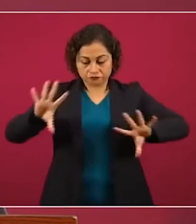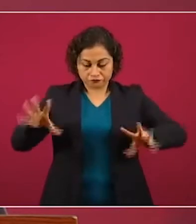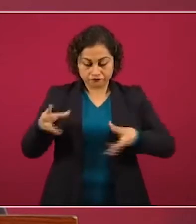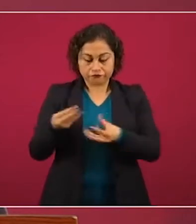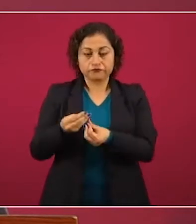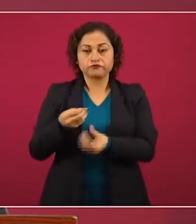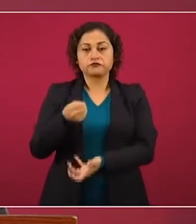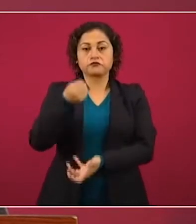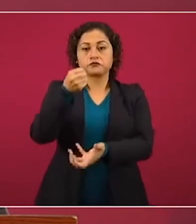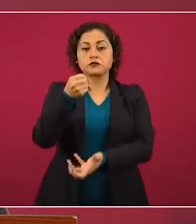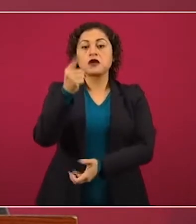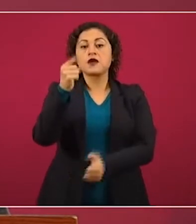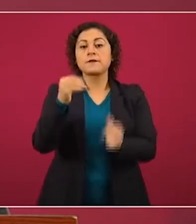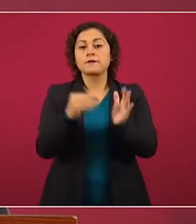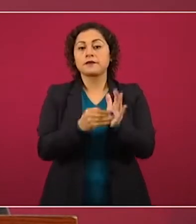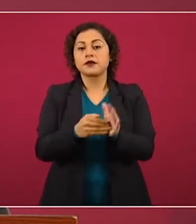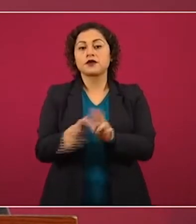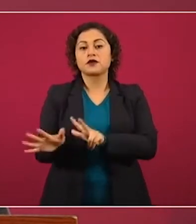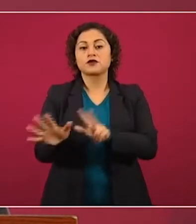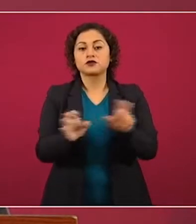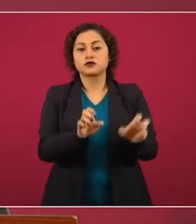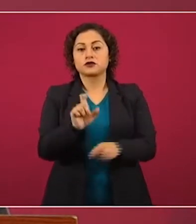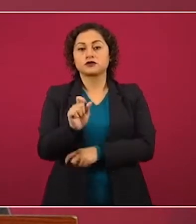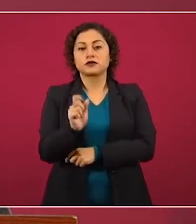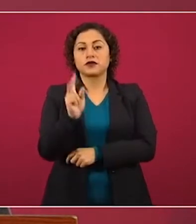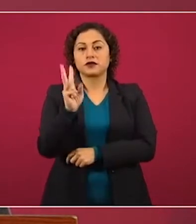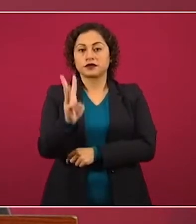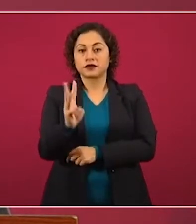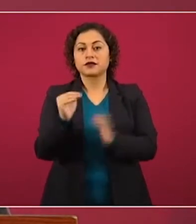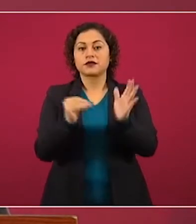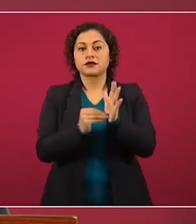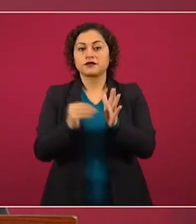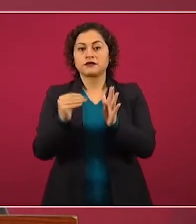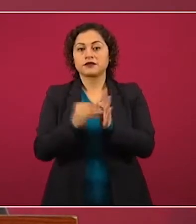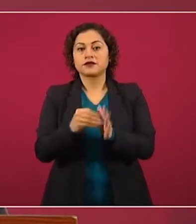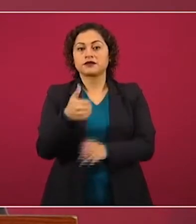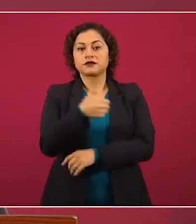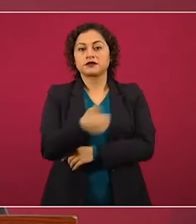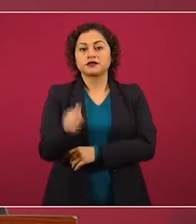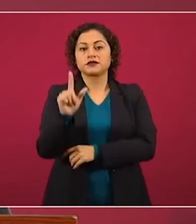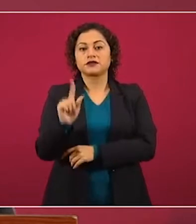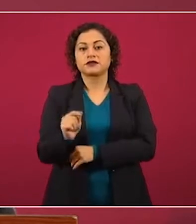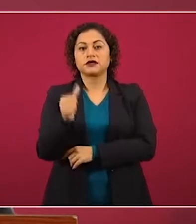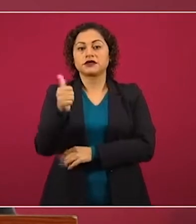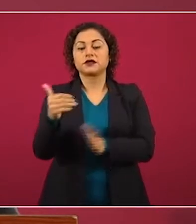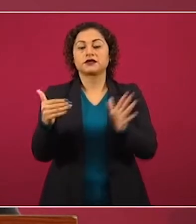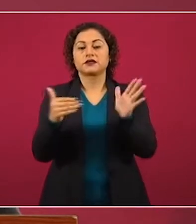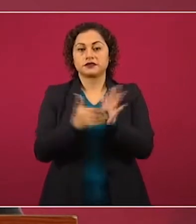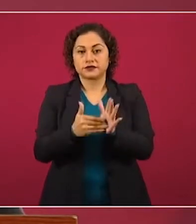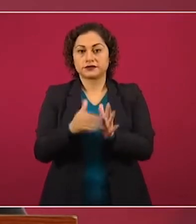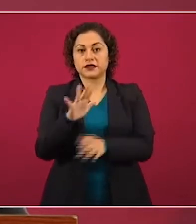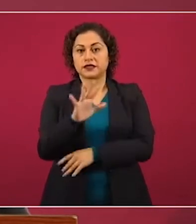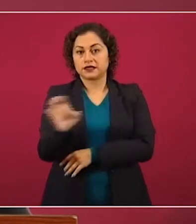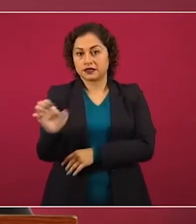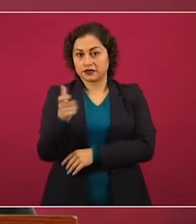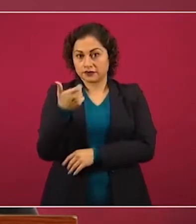resultado mil 823 millones 676 mil 500 pesos.